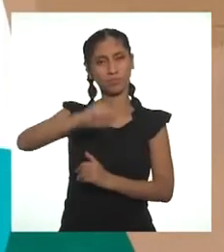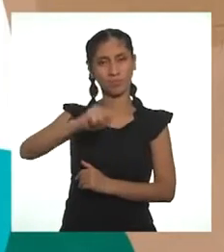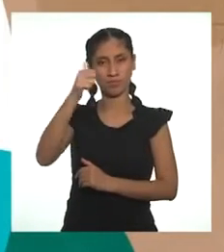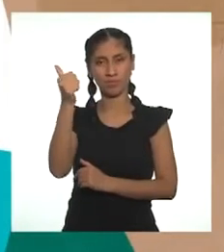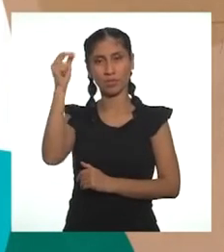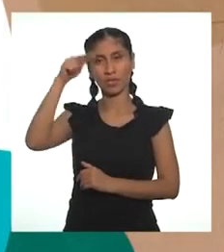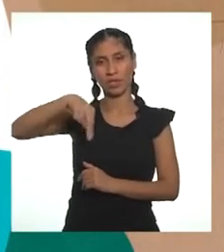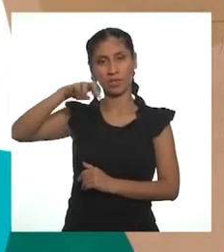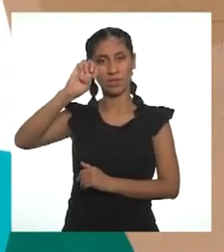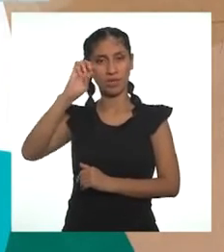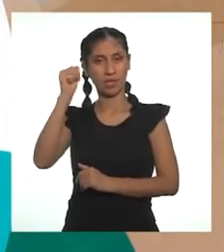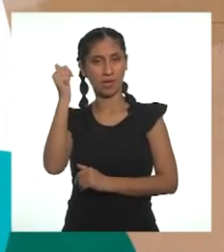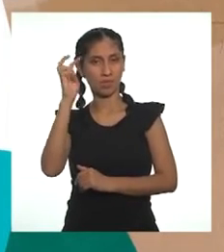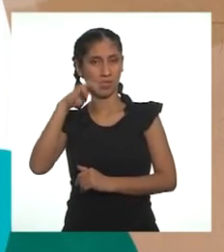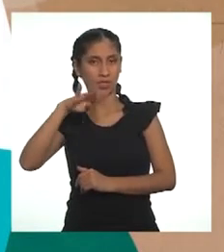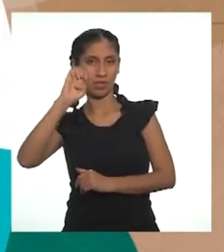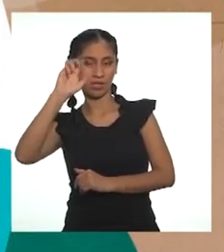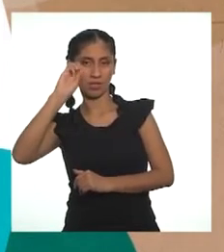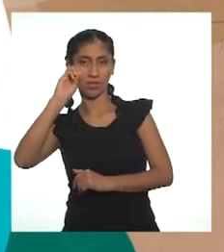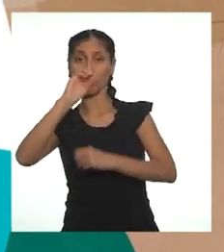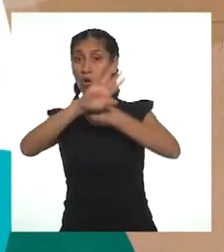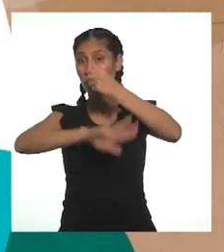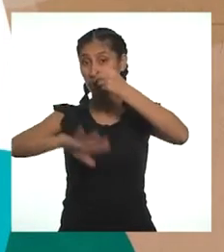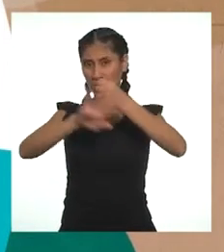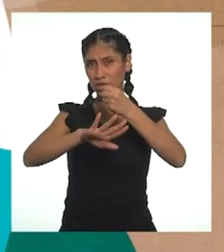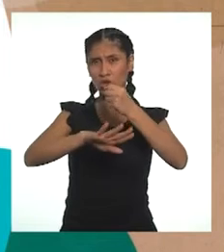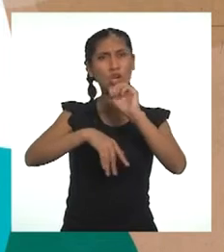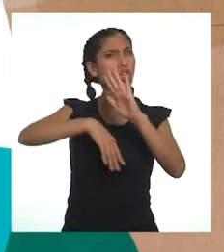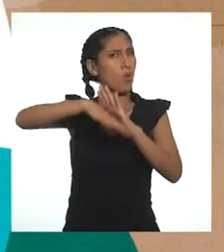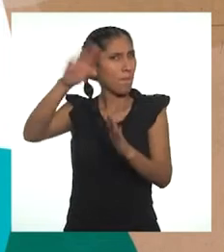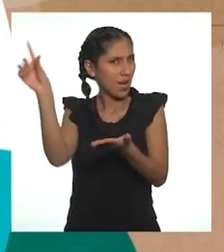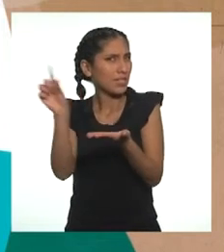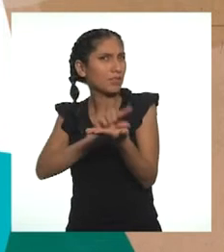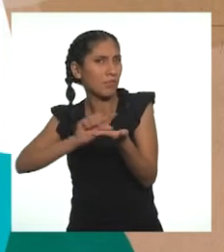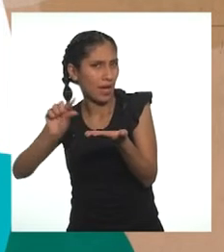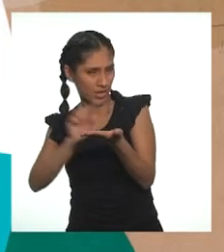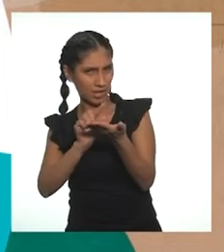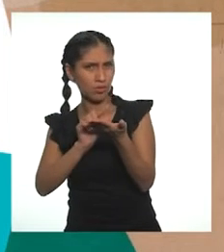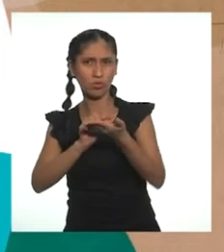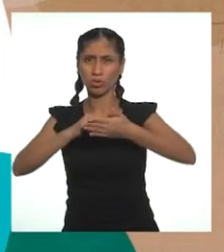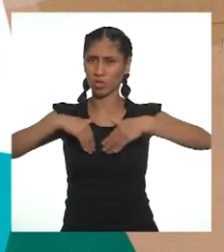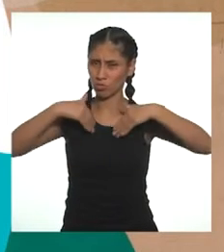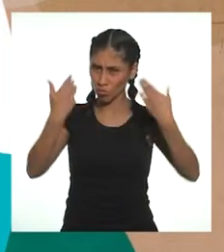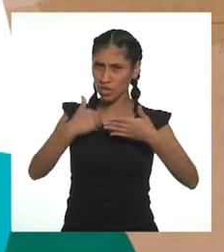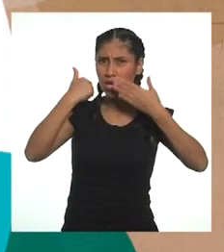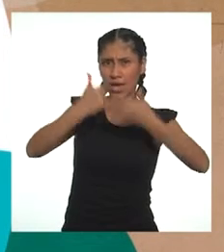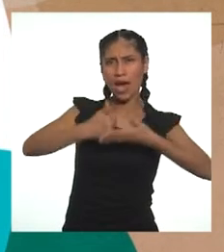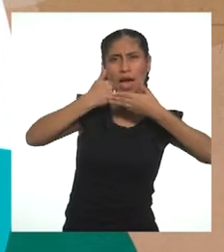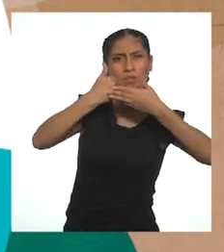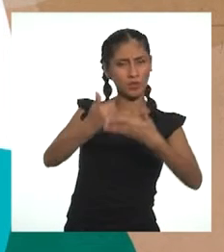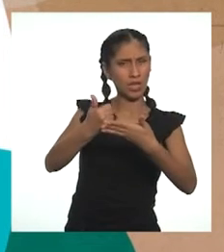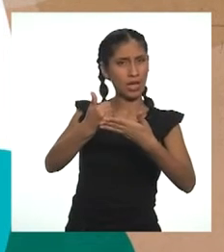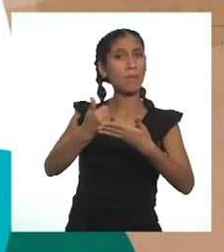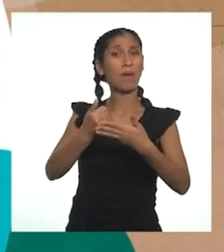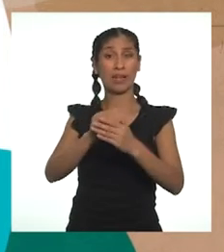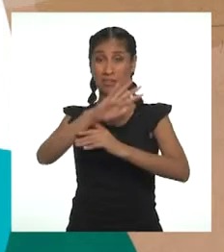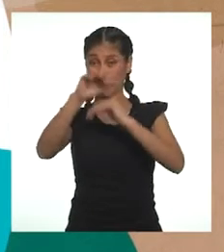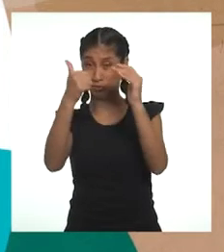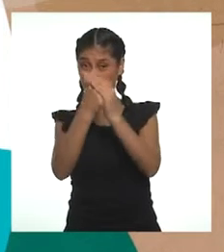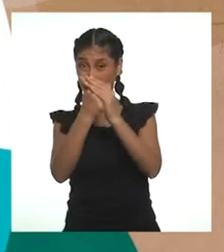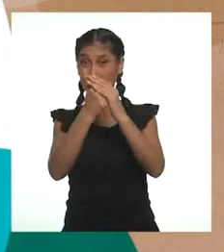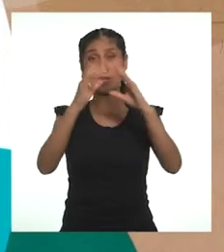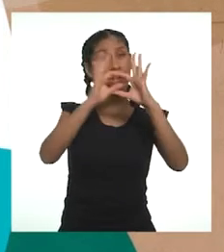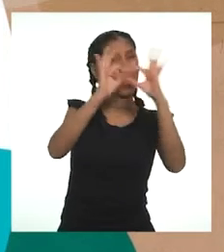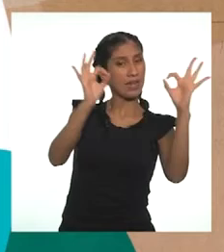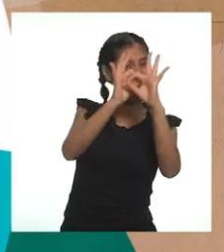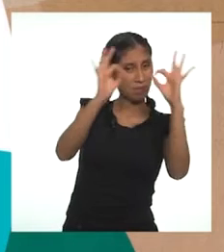El saneamiento básico es la tecnología de más bajo costo que permite eliminar higiénicamente las